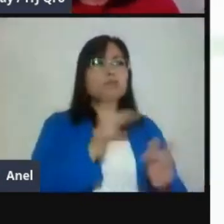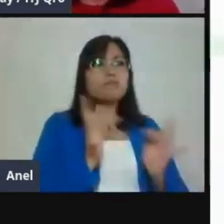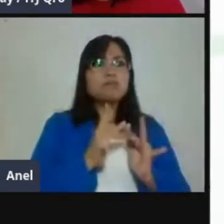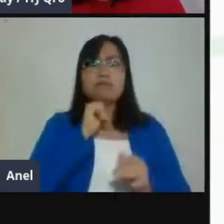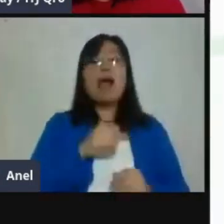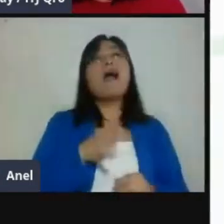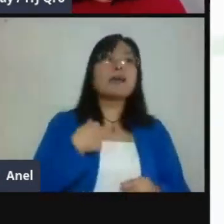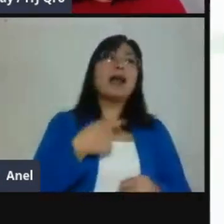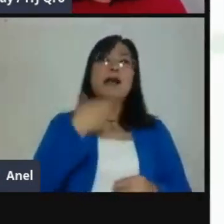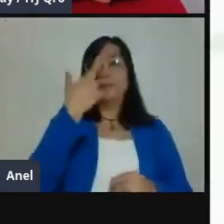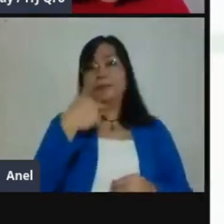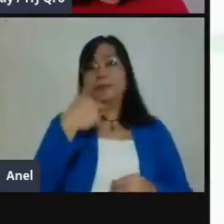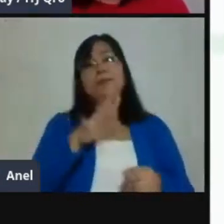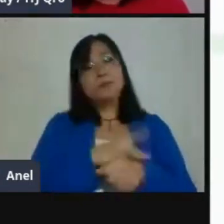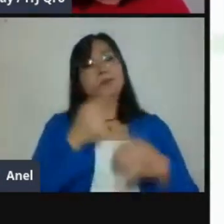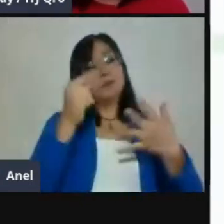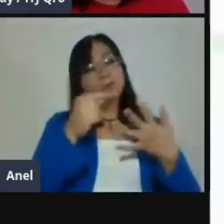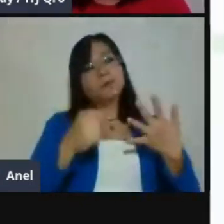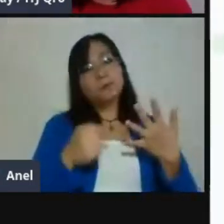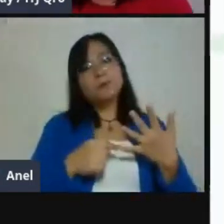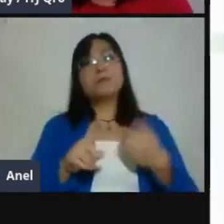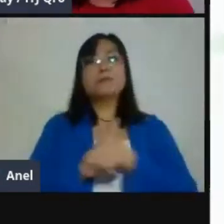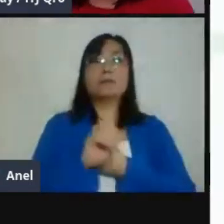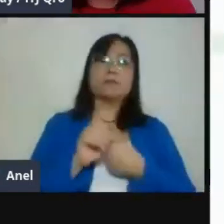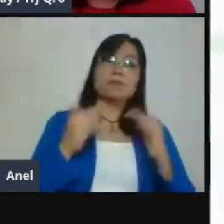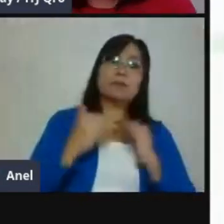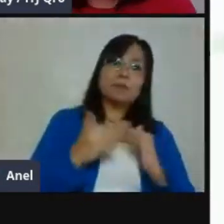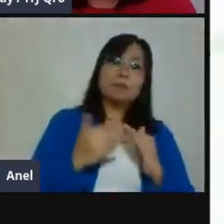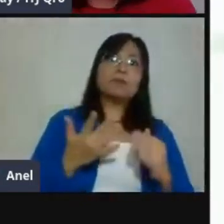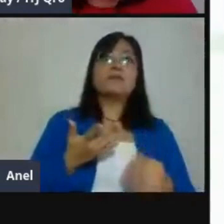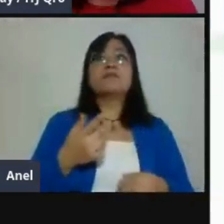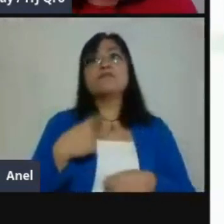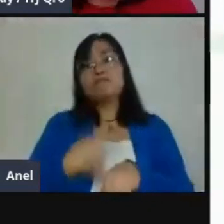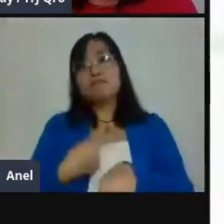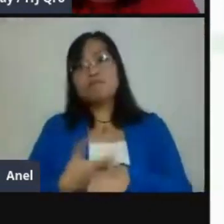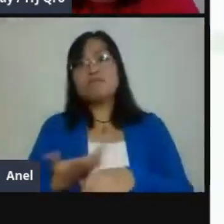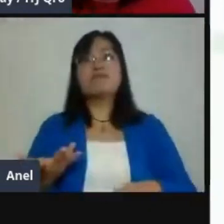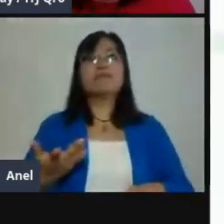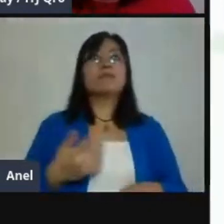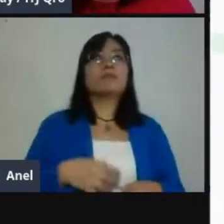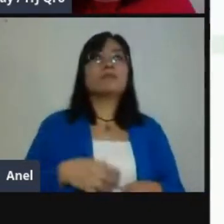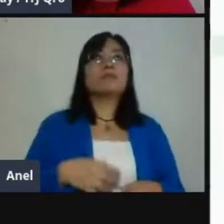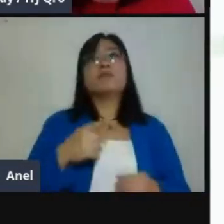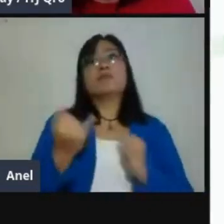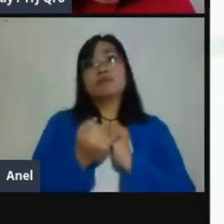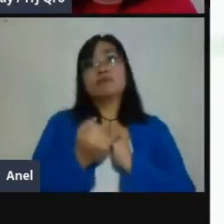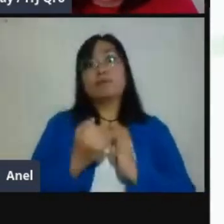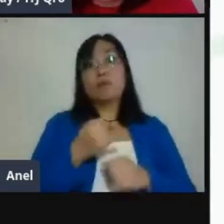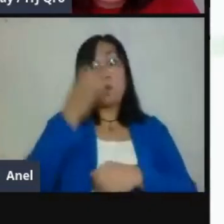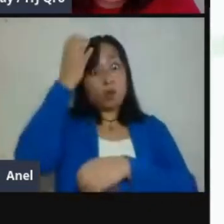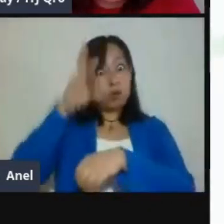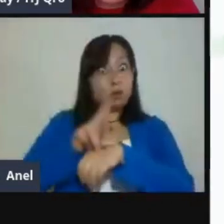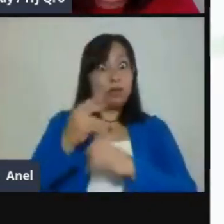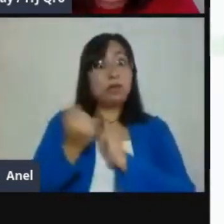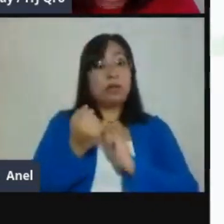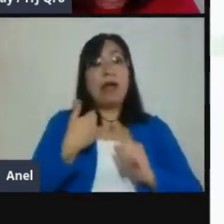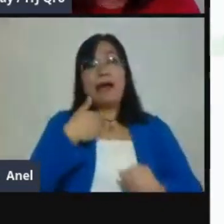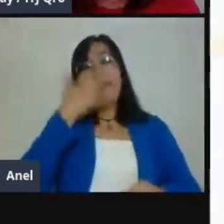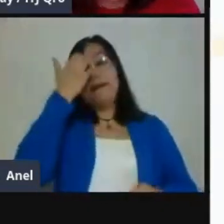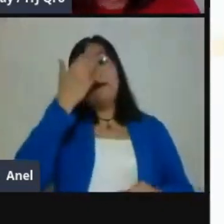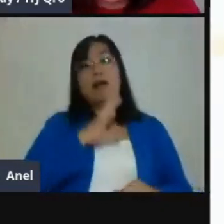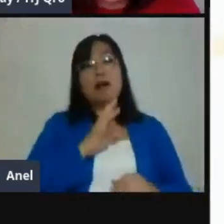todas las cosas que puedan pasar en esta contingencia, pues, para que ellos también estén enterados. Esas son las